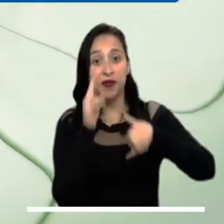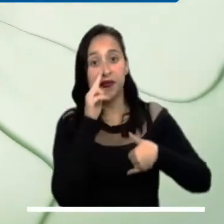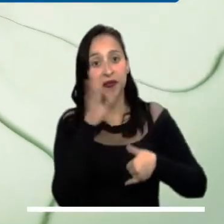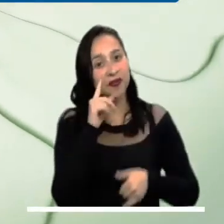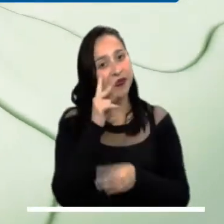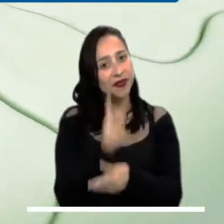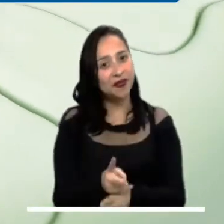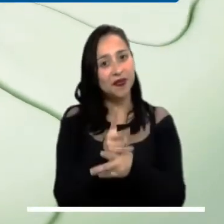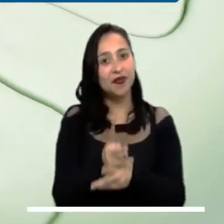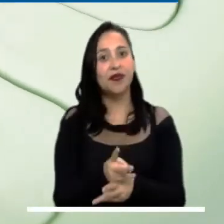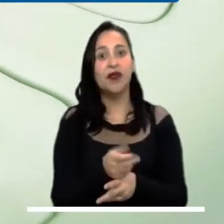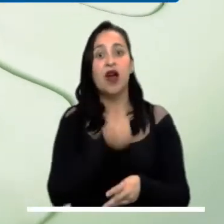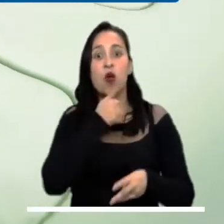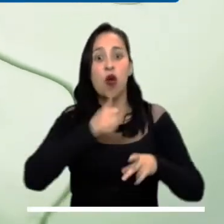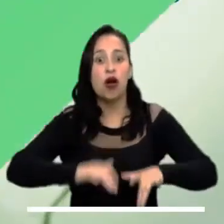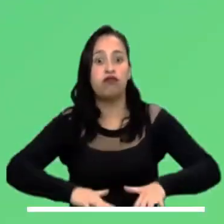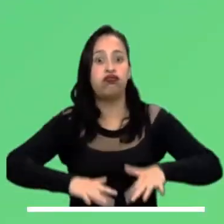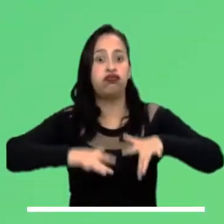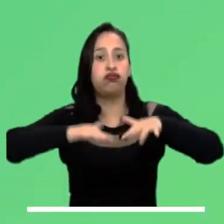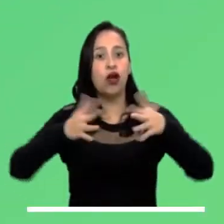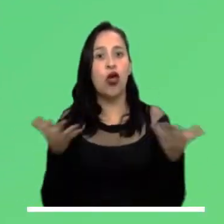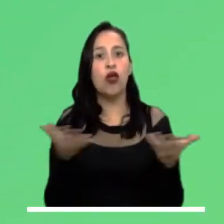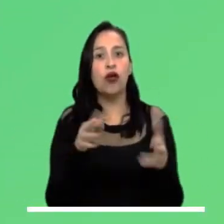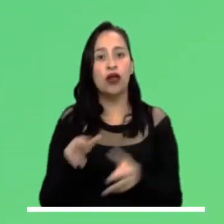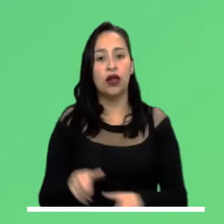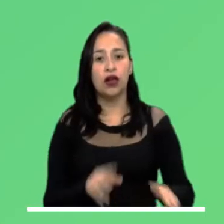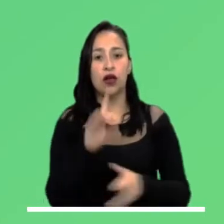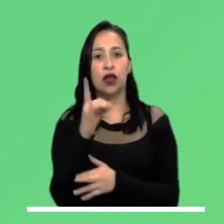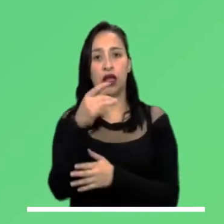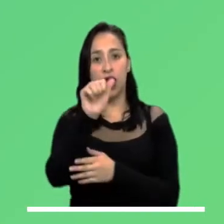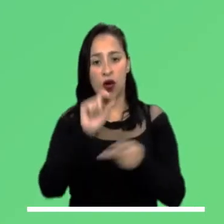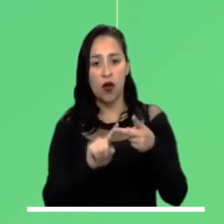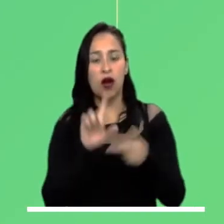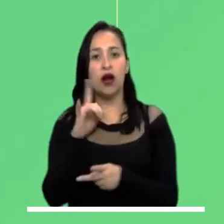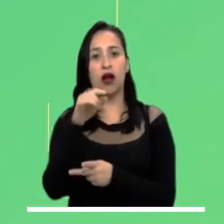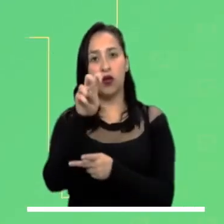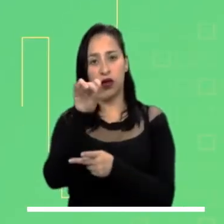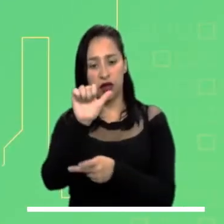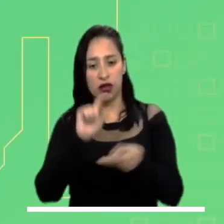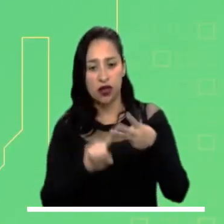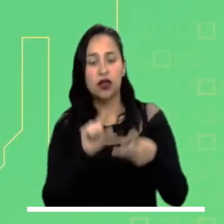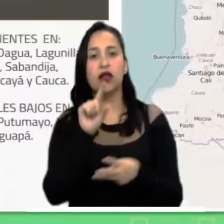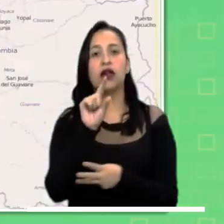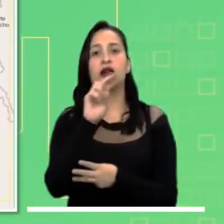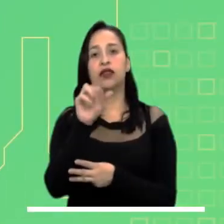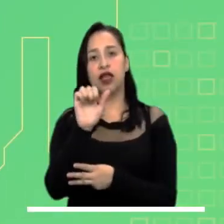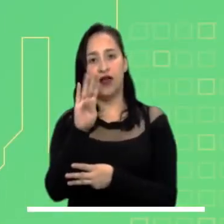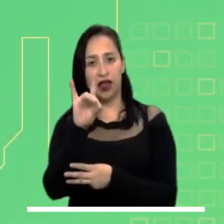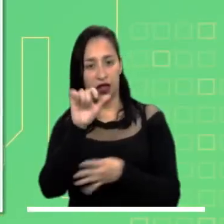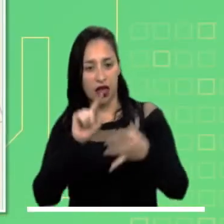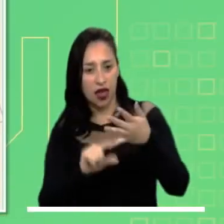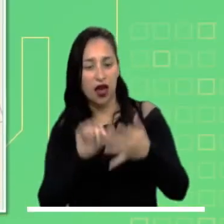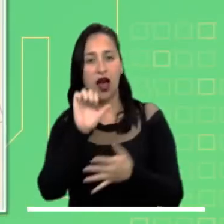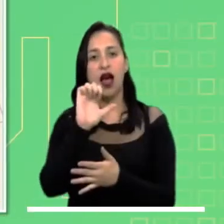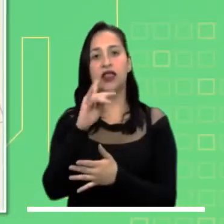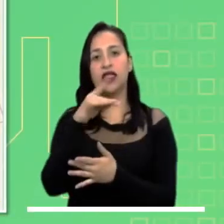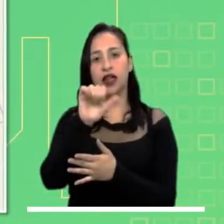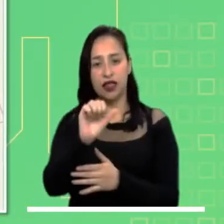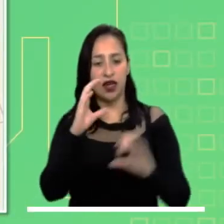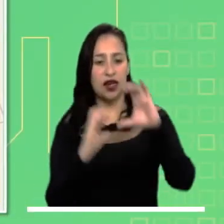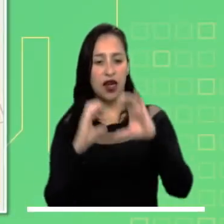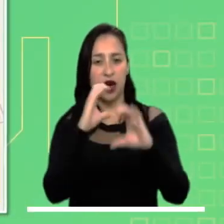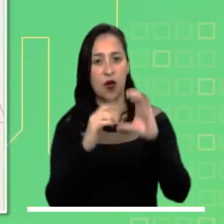eléctrica. A continuación, preste mucha atención a las principales alertas a nivel nacional. Alerta por recientes en los ríos